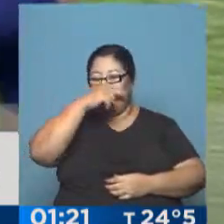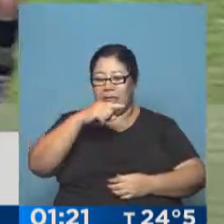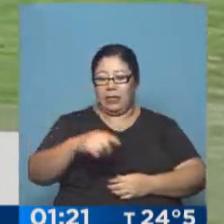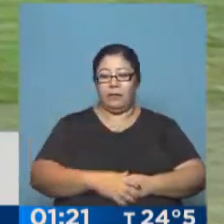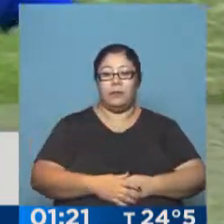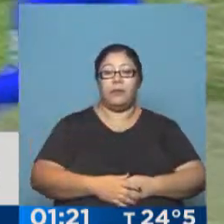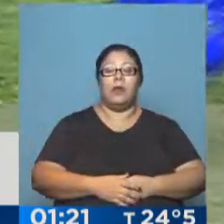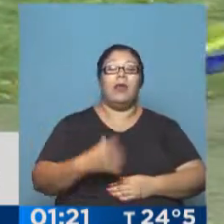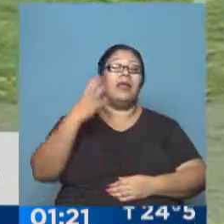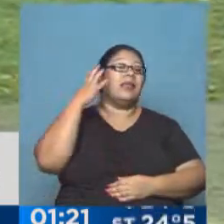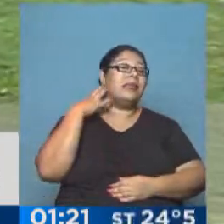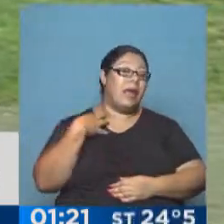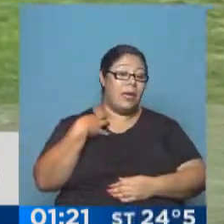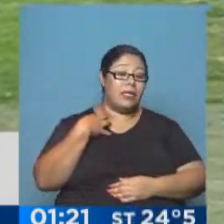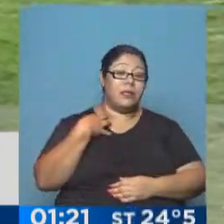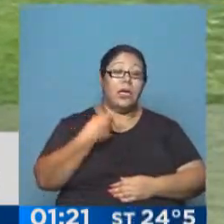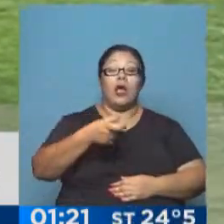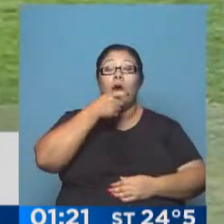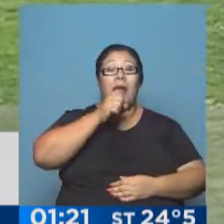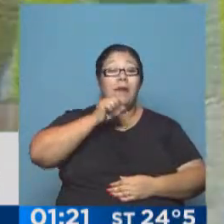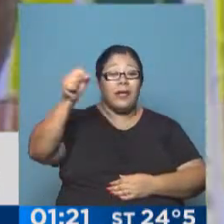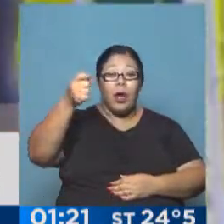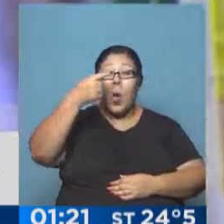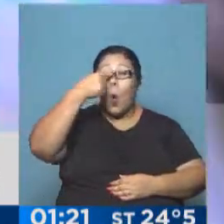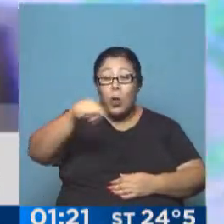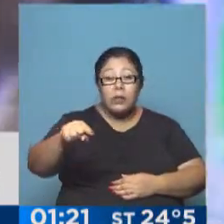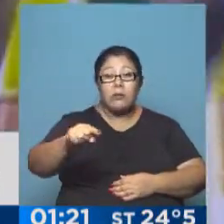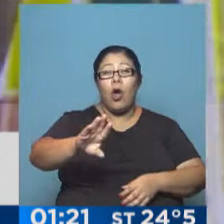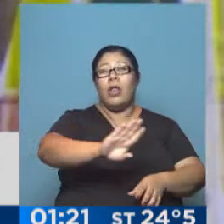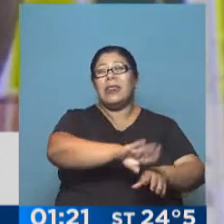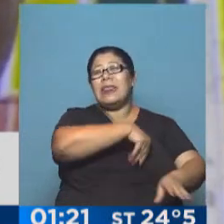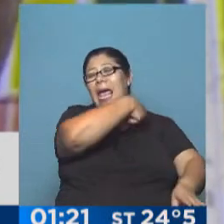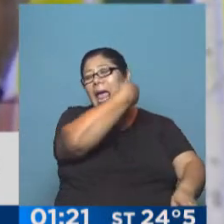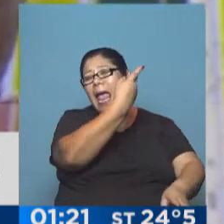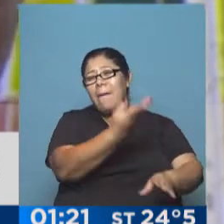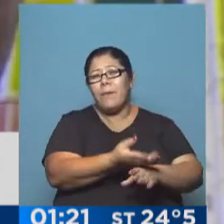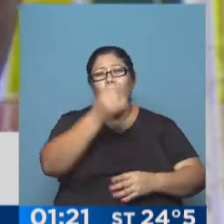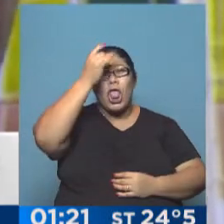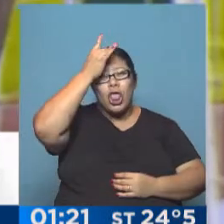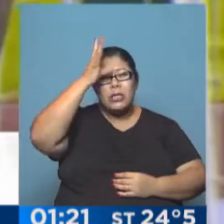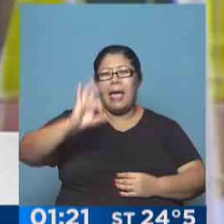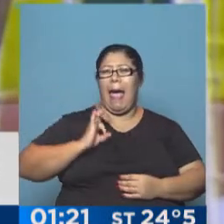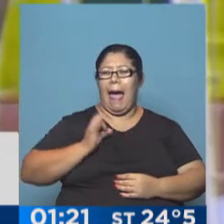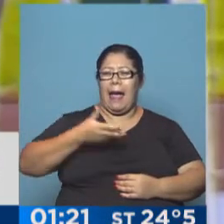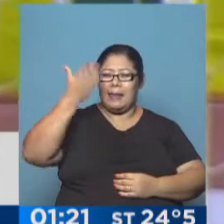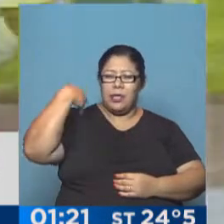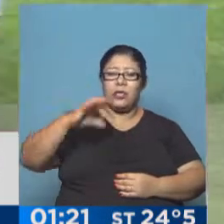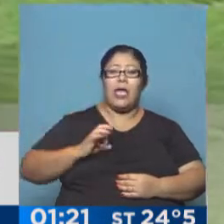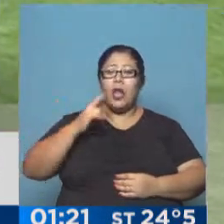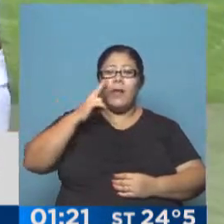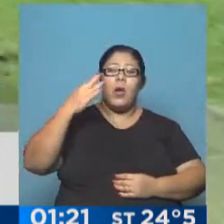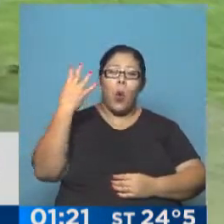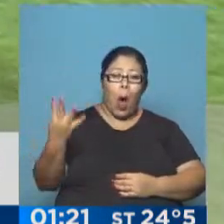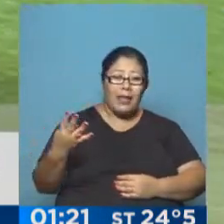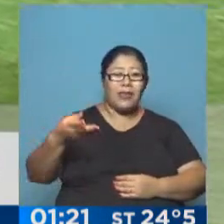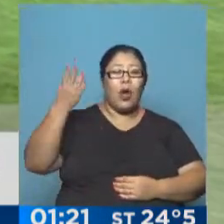Carlitos Tevez en Copa Libertadores fue hace mucho tiempo. 12 años concretamente en la final del año 2004 que terminó con sabor amargo para